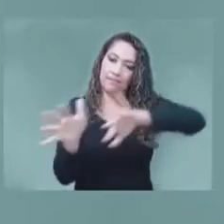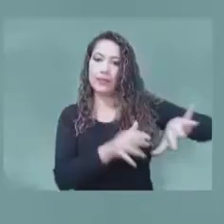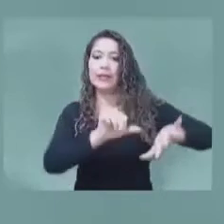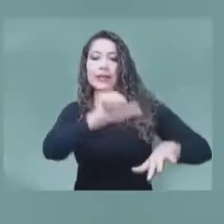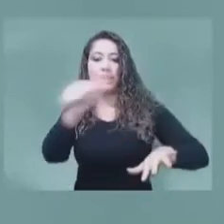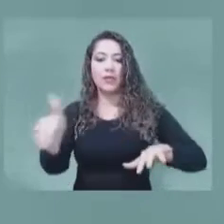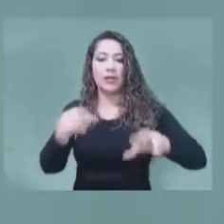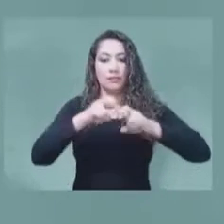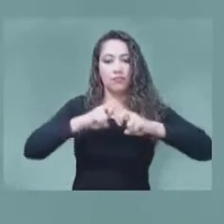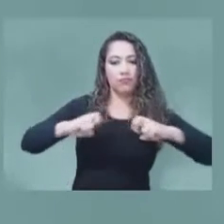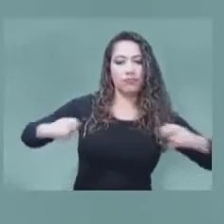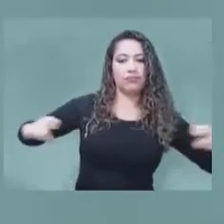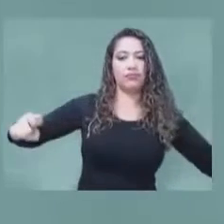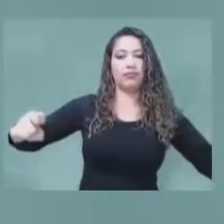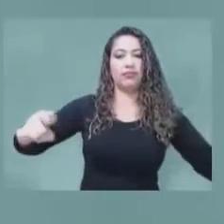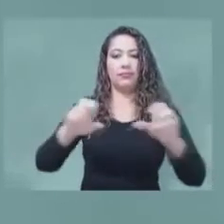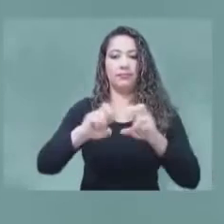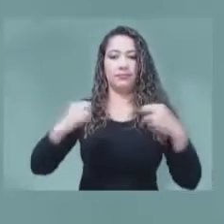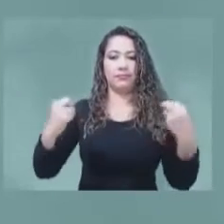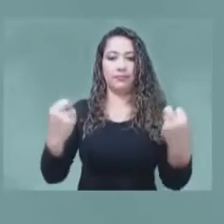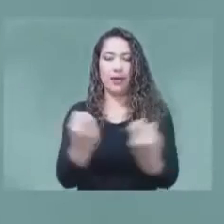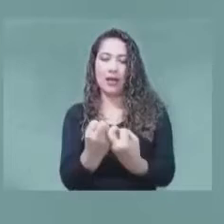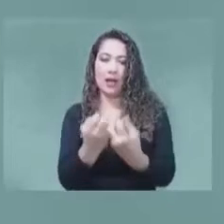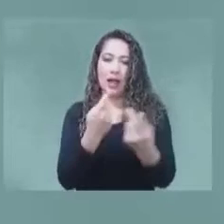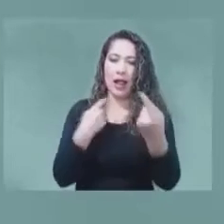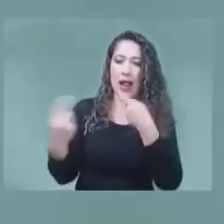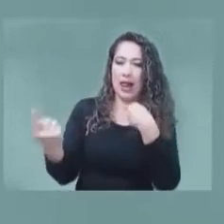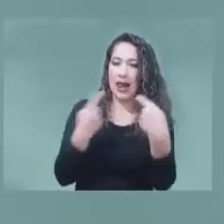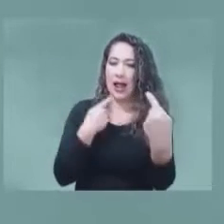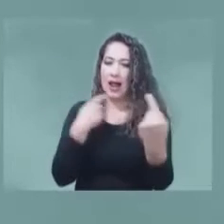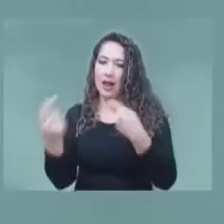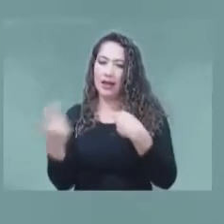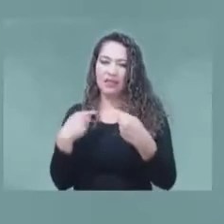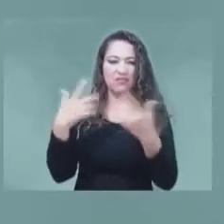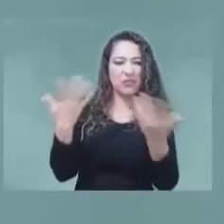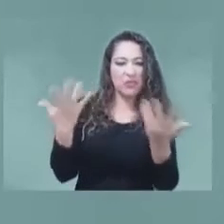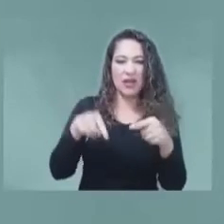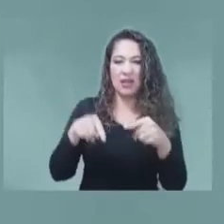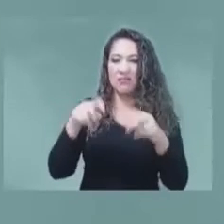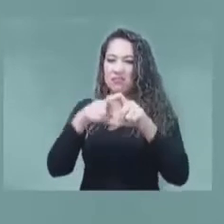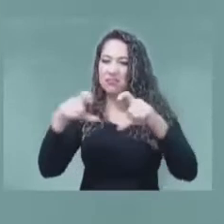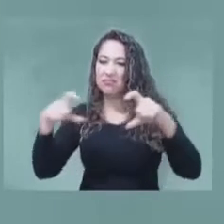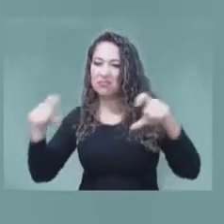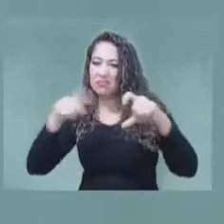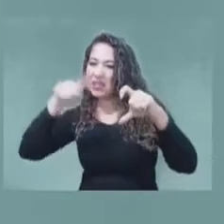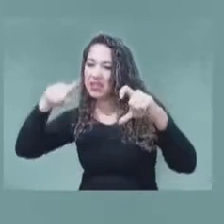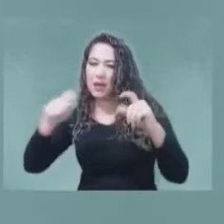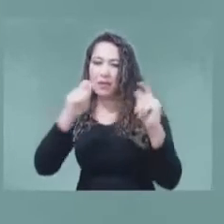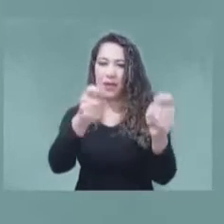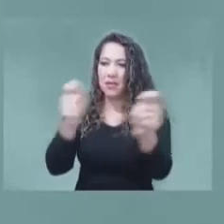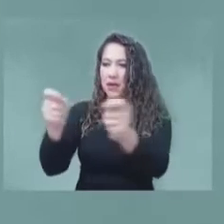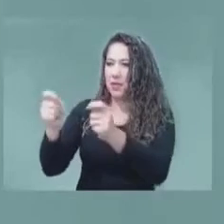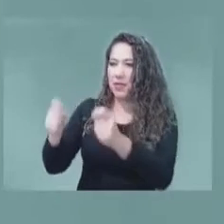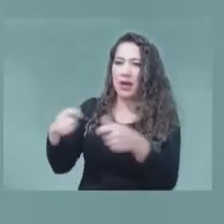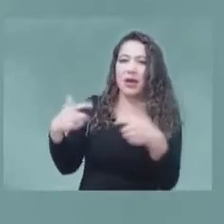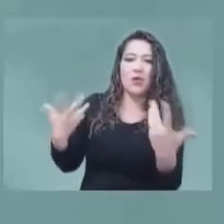espectro para verticales y las tendencias de nuevos esquemas de asignación. Sobre este particular